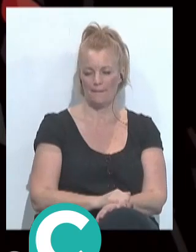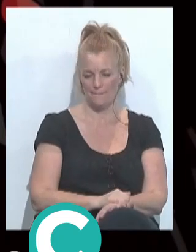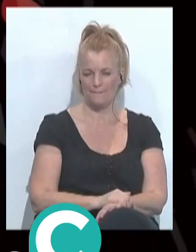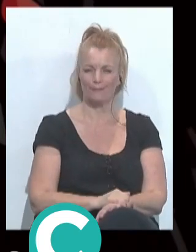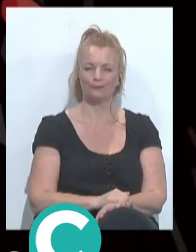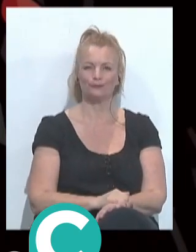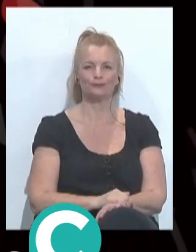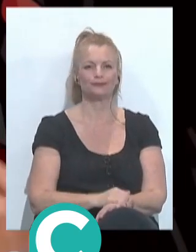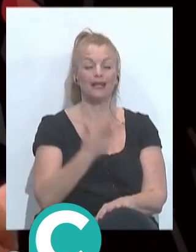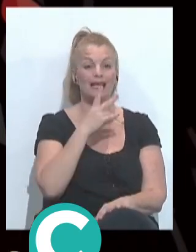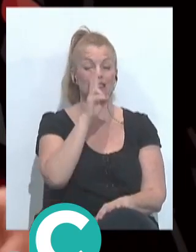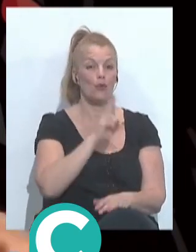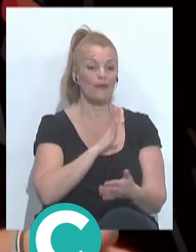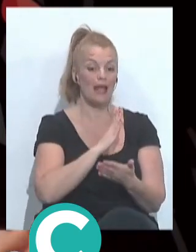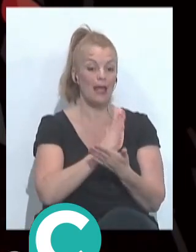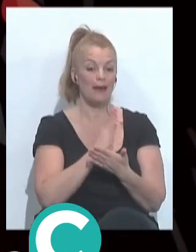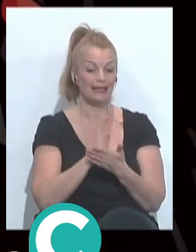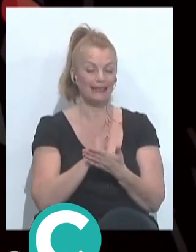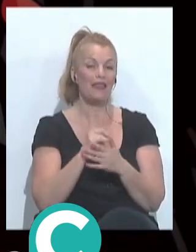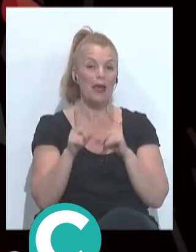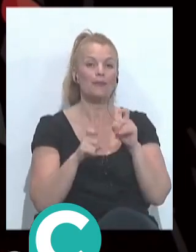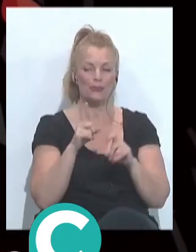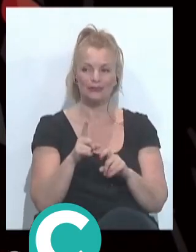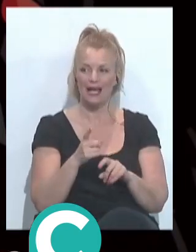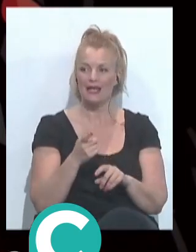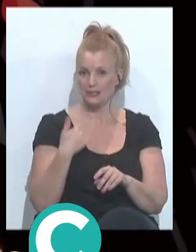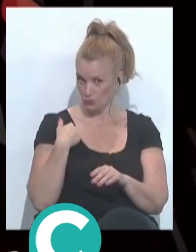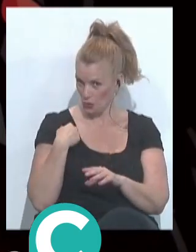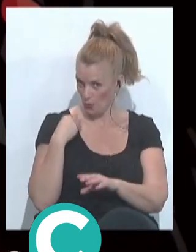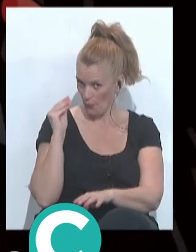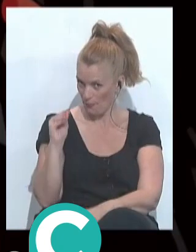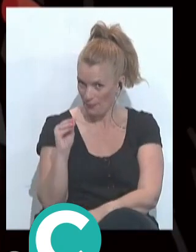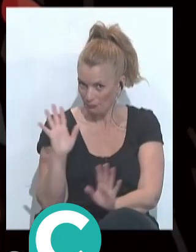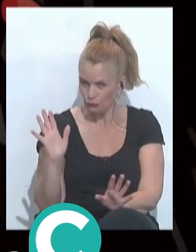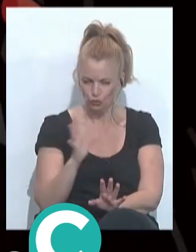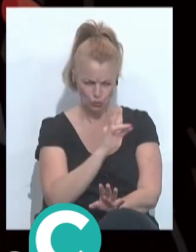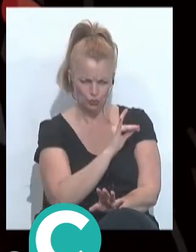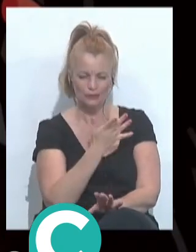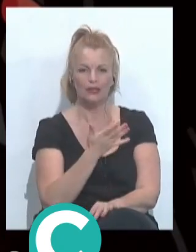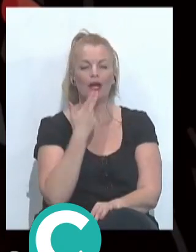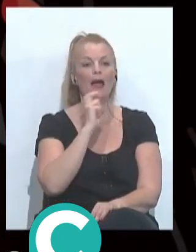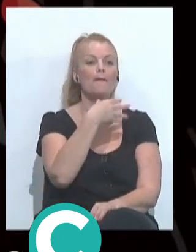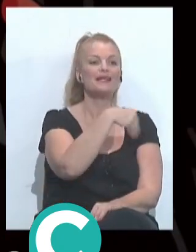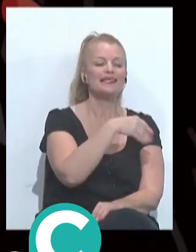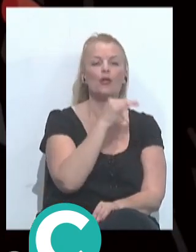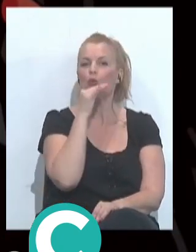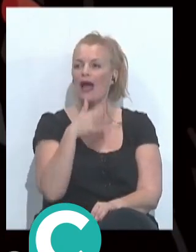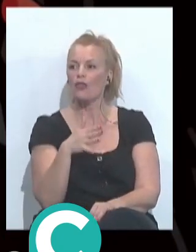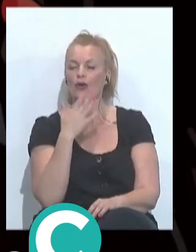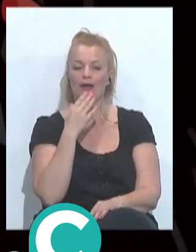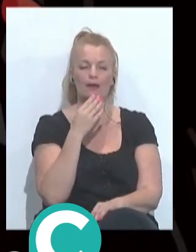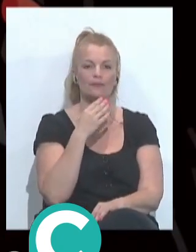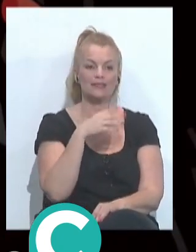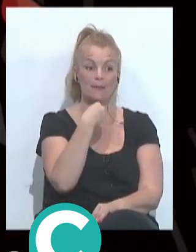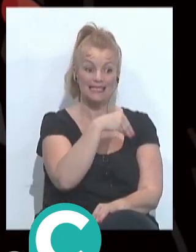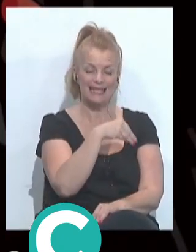a menos gente. La segunda parte de la pregunta, ya me meto yo en... Sí, dale, dale. Sí, una cosa del presidente y otra cosa del jurado. Si el presidente tiene que